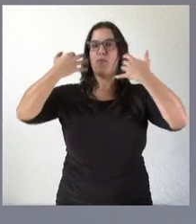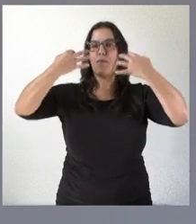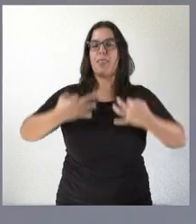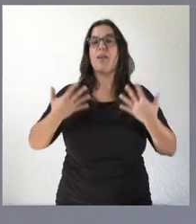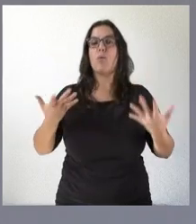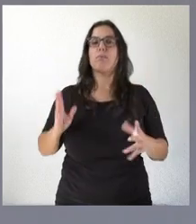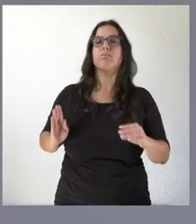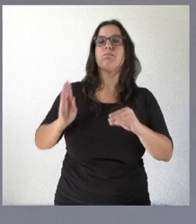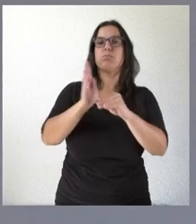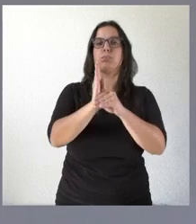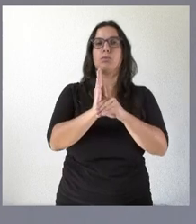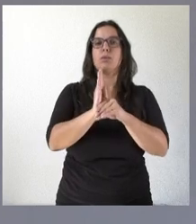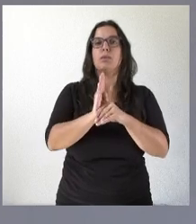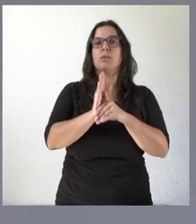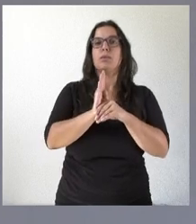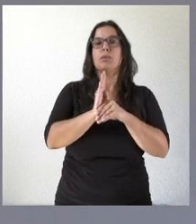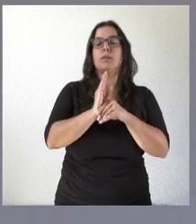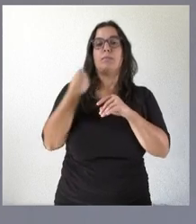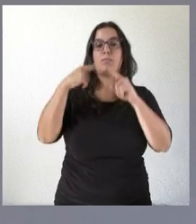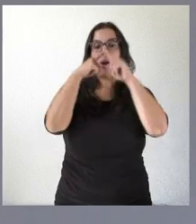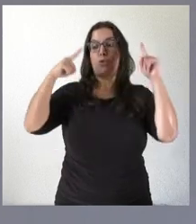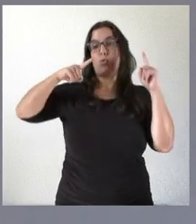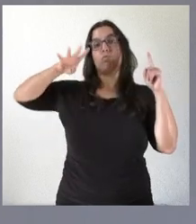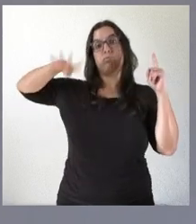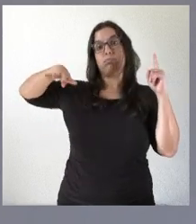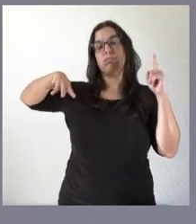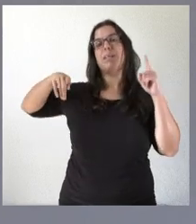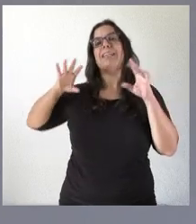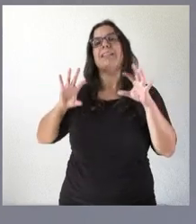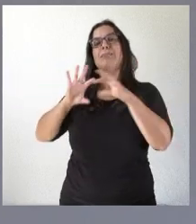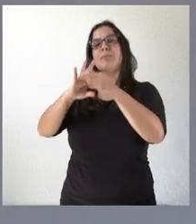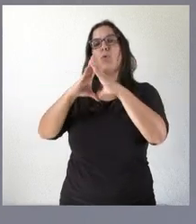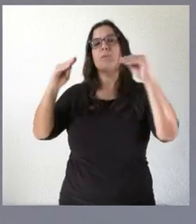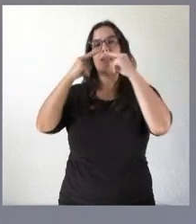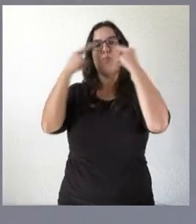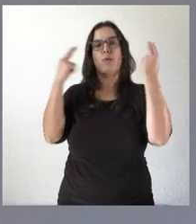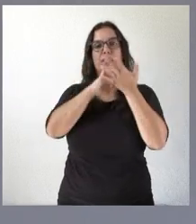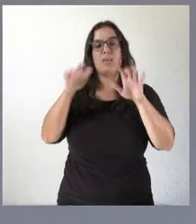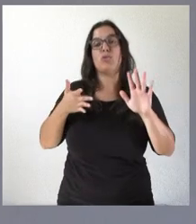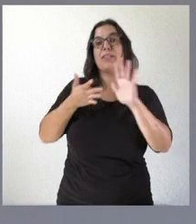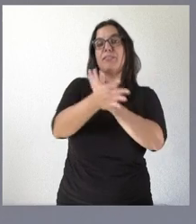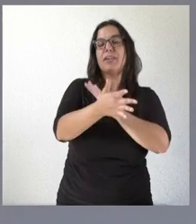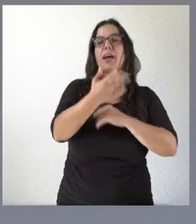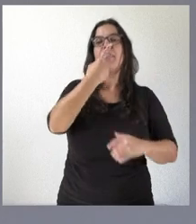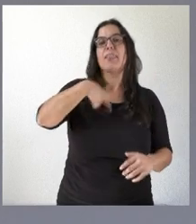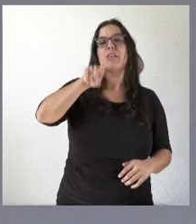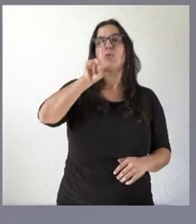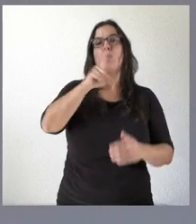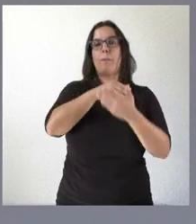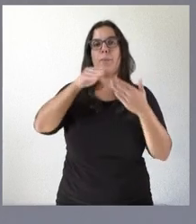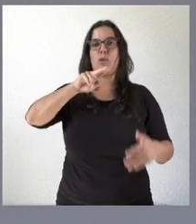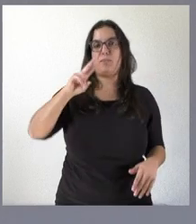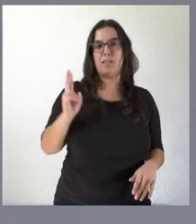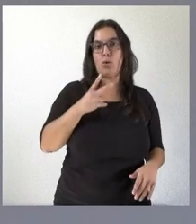aportación del cuarto trimestre correspondiente a las universidades públicas de Castilla y León. Hablamos de una aportación de 101 millones de euros,